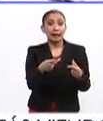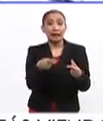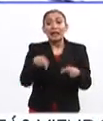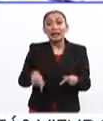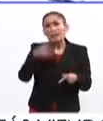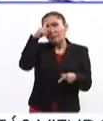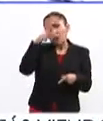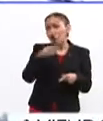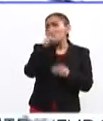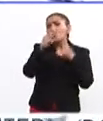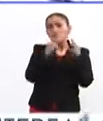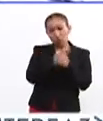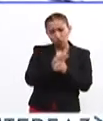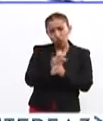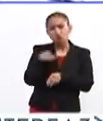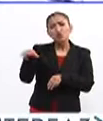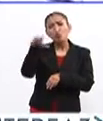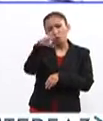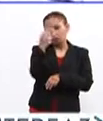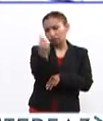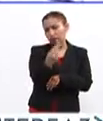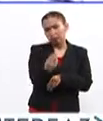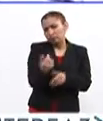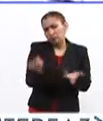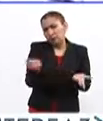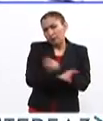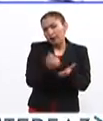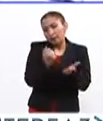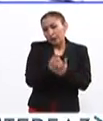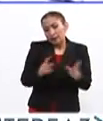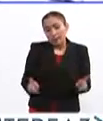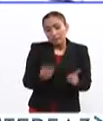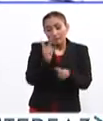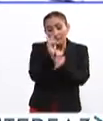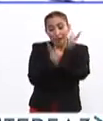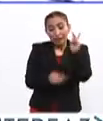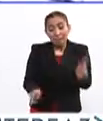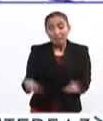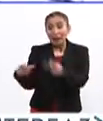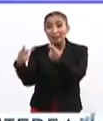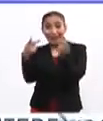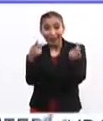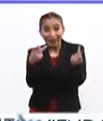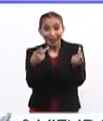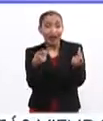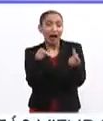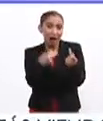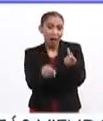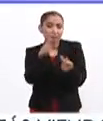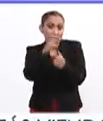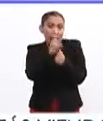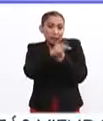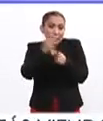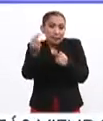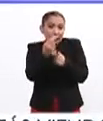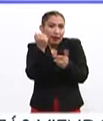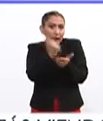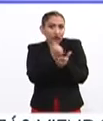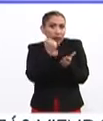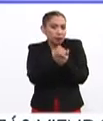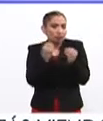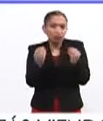en nuestro país y en todo el mundo son indispensables, ¿no? De las plantaciones forestales comerciales, este país necesita